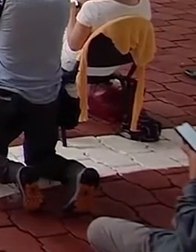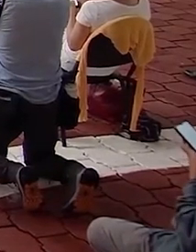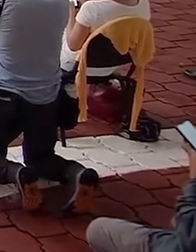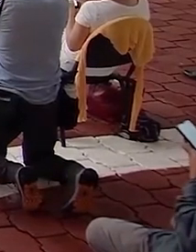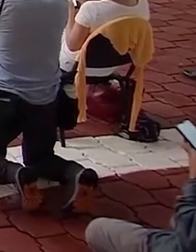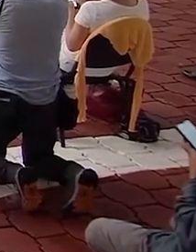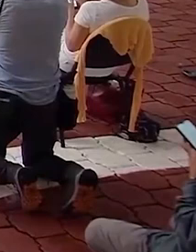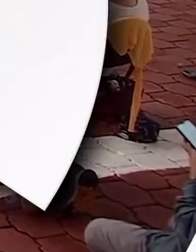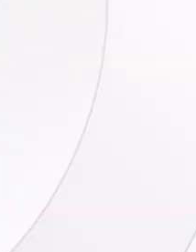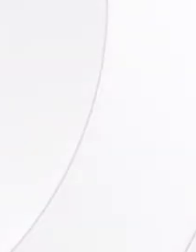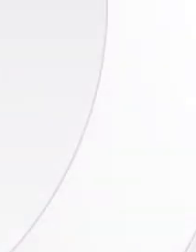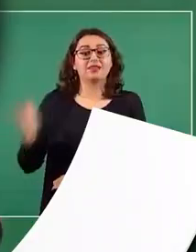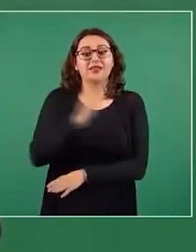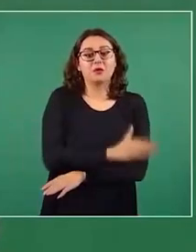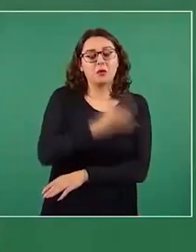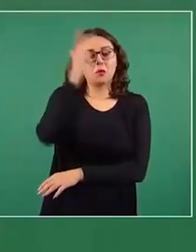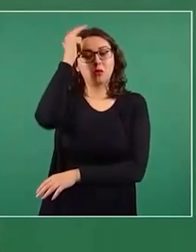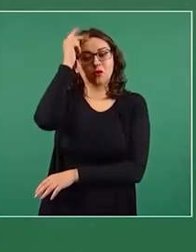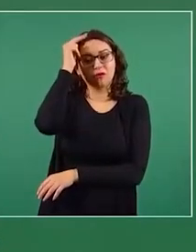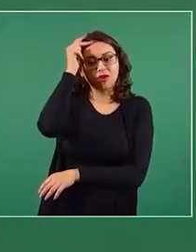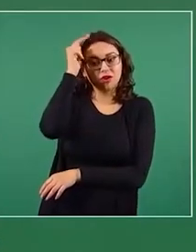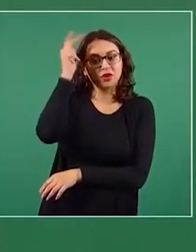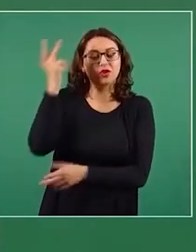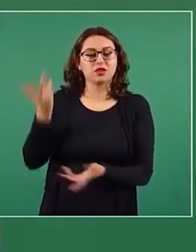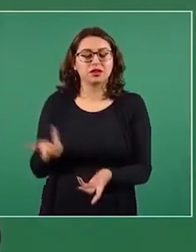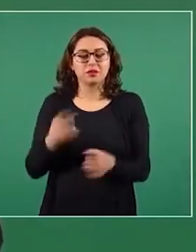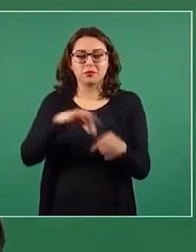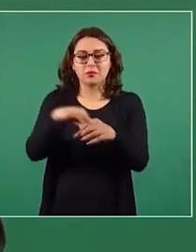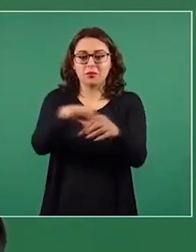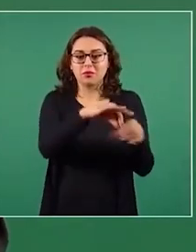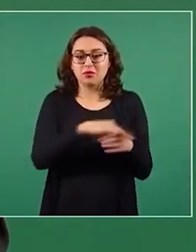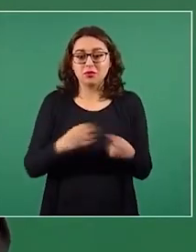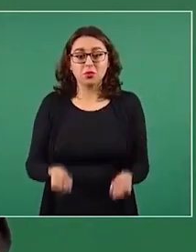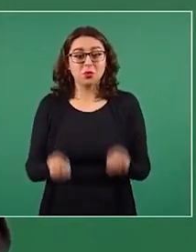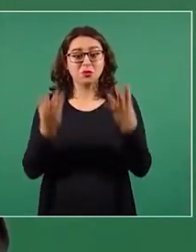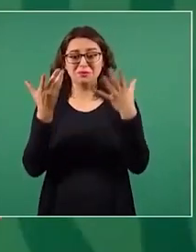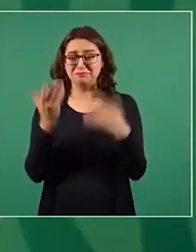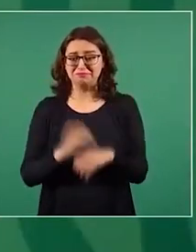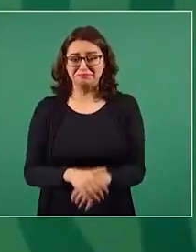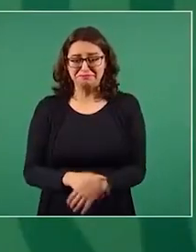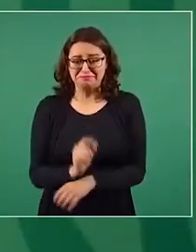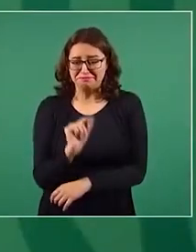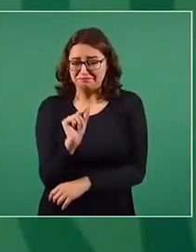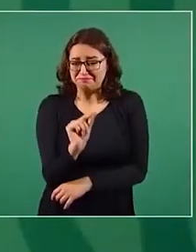votar. ¿Cuántos votaban después de la revolución? Muy pocos.